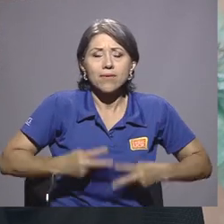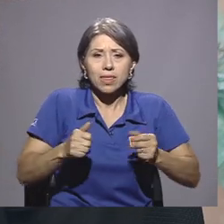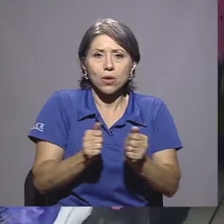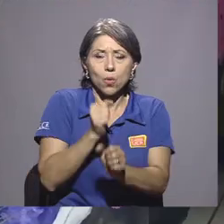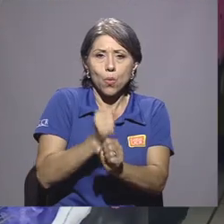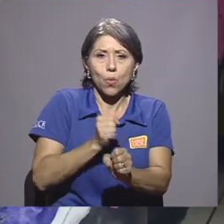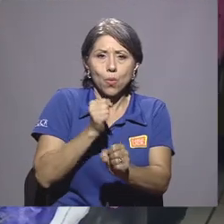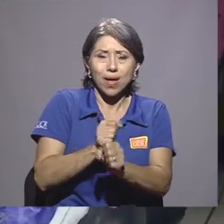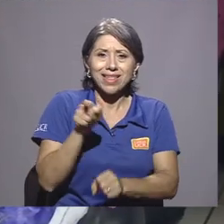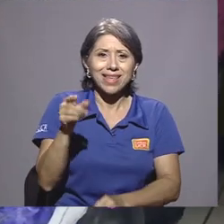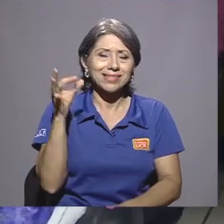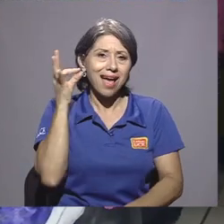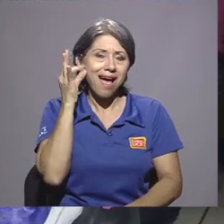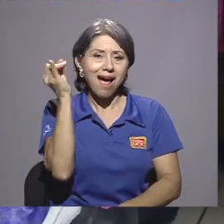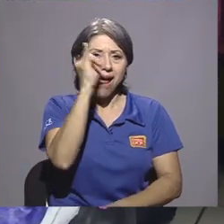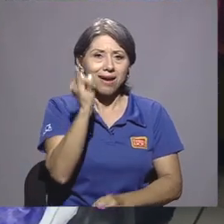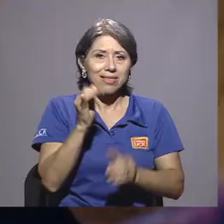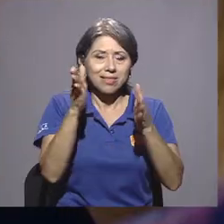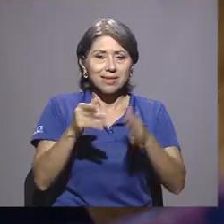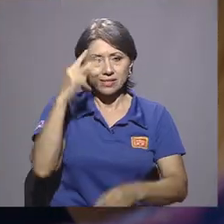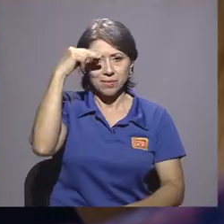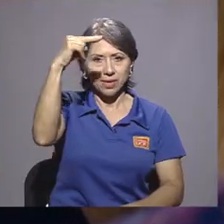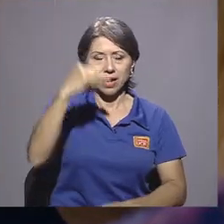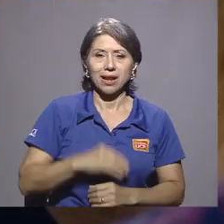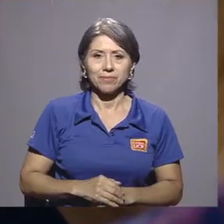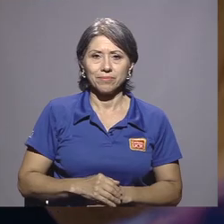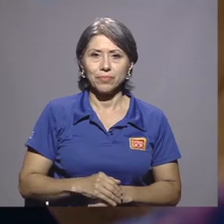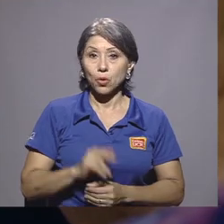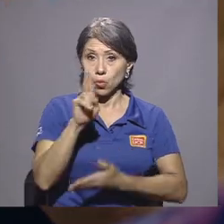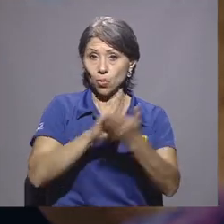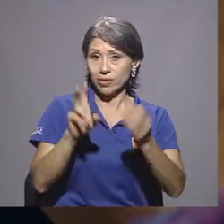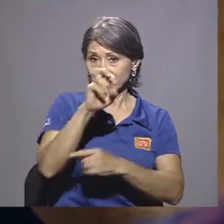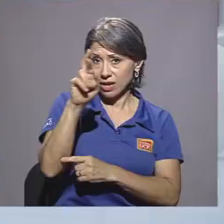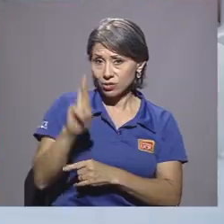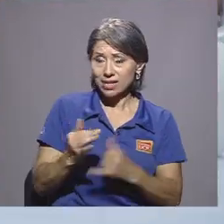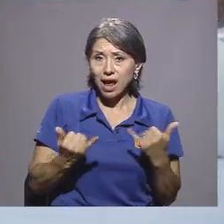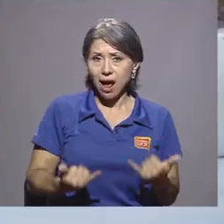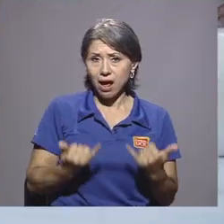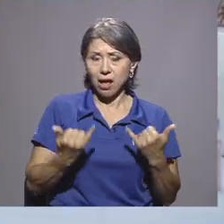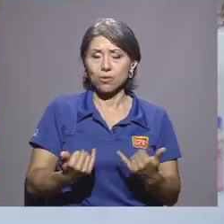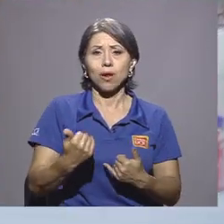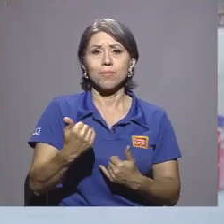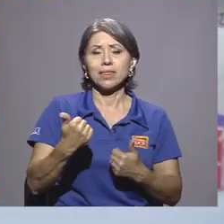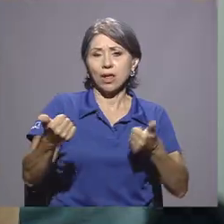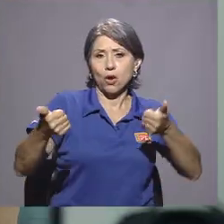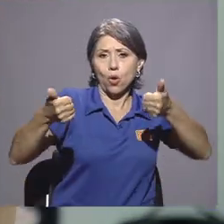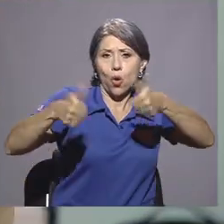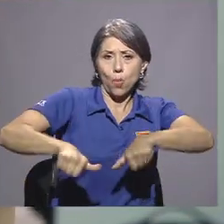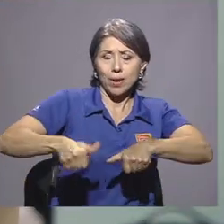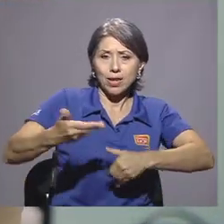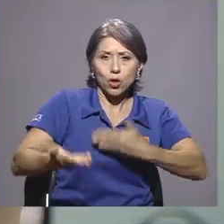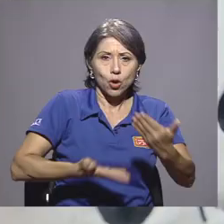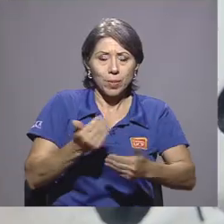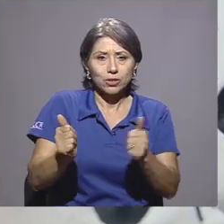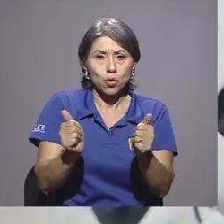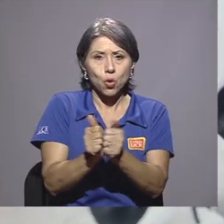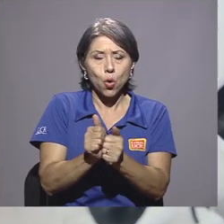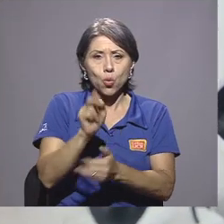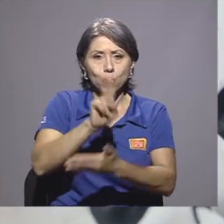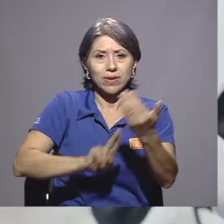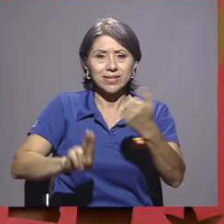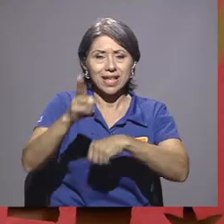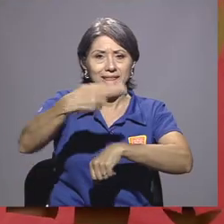de esta artista mexicana. La Universidad de Costa Rica actualmente tiene un convenio de cooperación con la